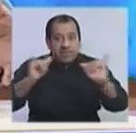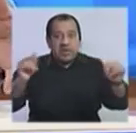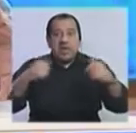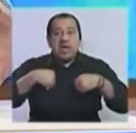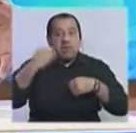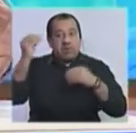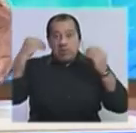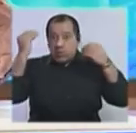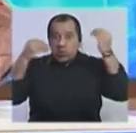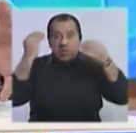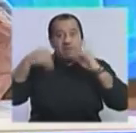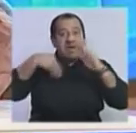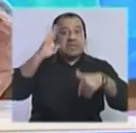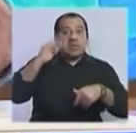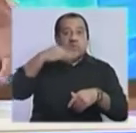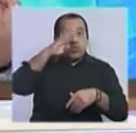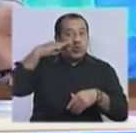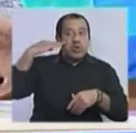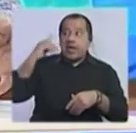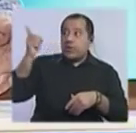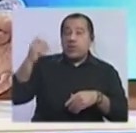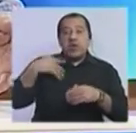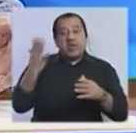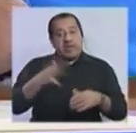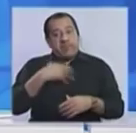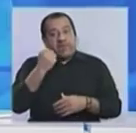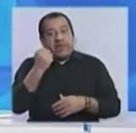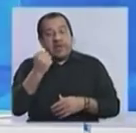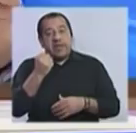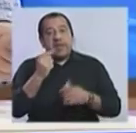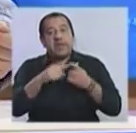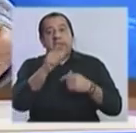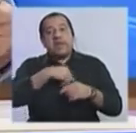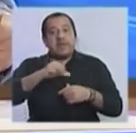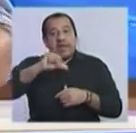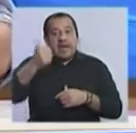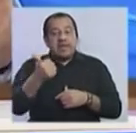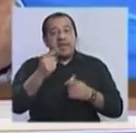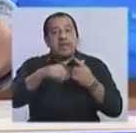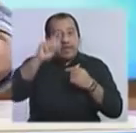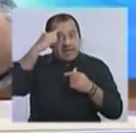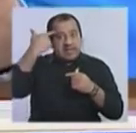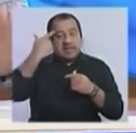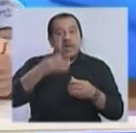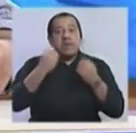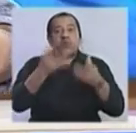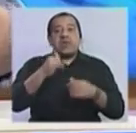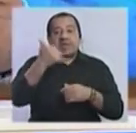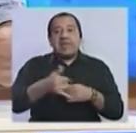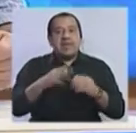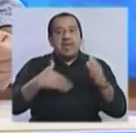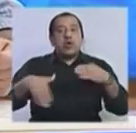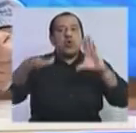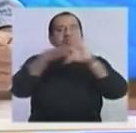más que un Bolsonaro diga que prefiere que gane la oposición porque tiene más sintonía ideológica